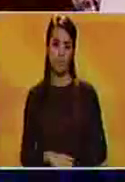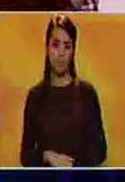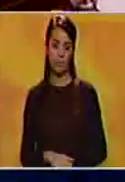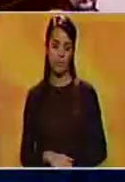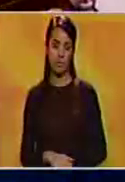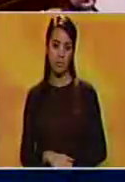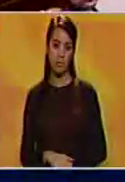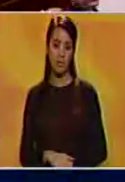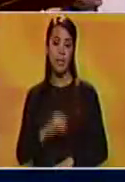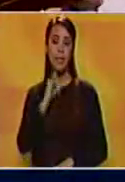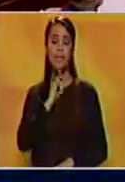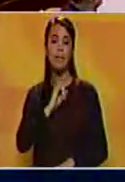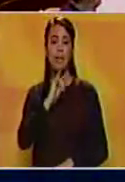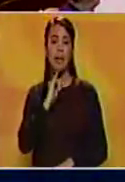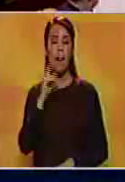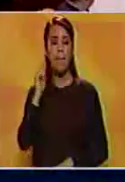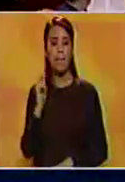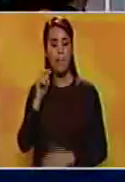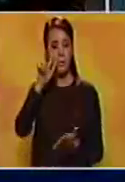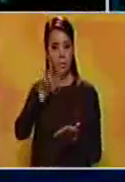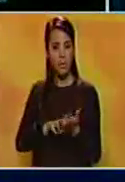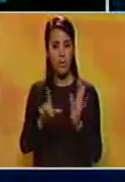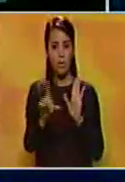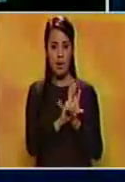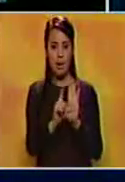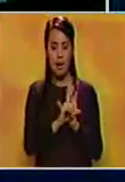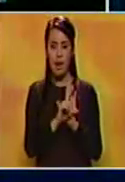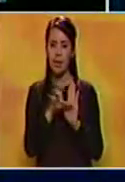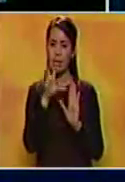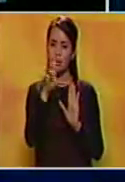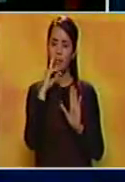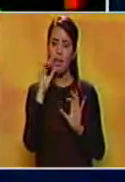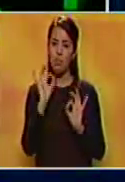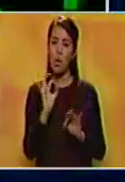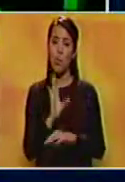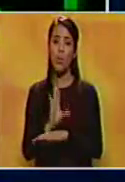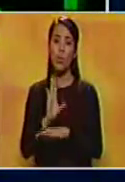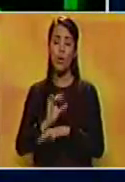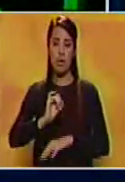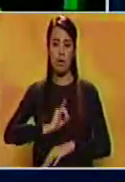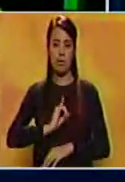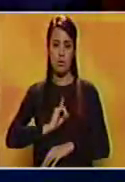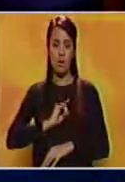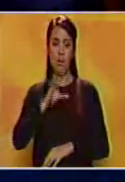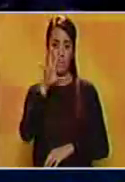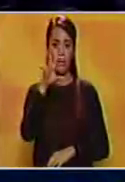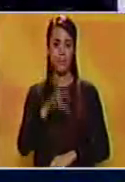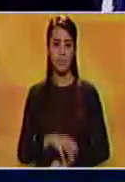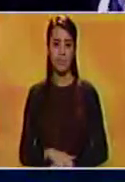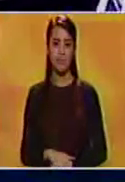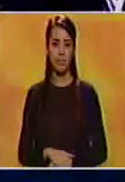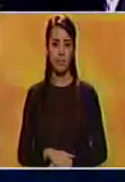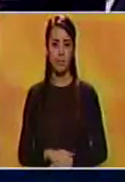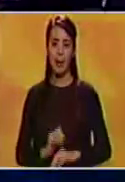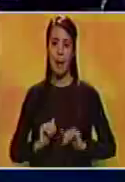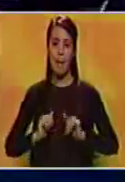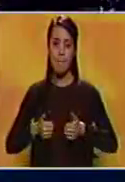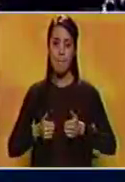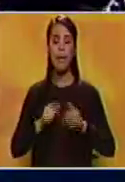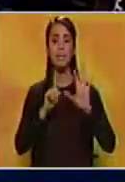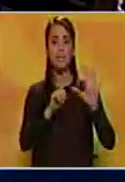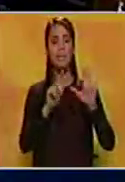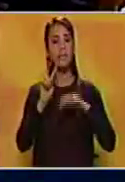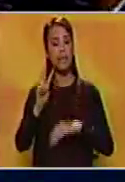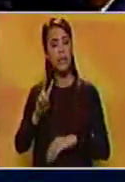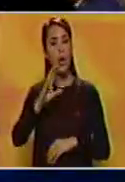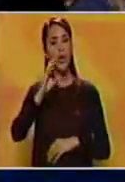En Israel, el Parlamento aprobó la ley Estado-Nación que protege la identidad judía de ese país. La iniciativa, que obtuvo 62